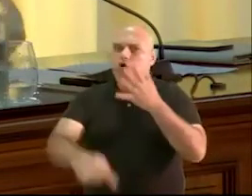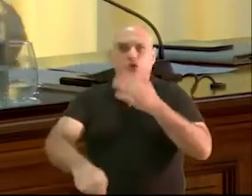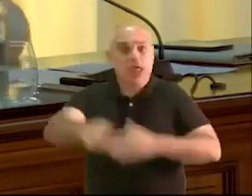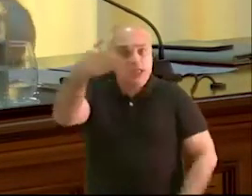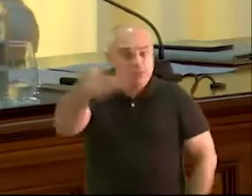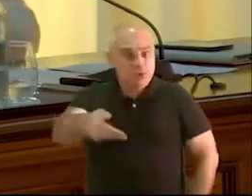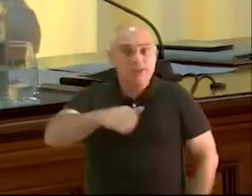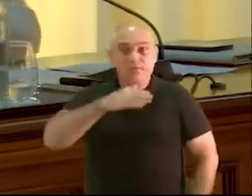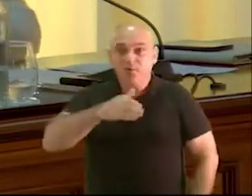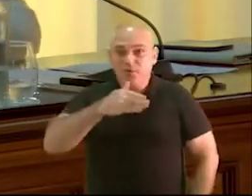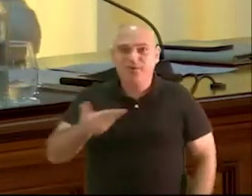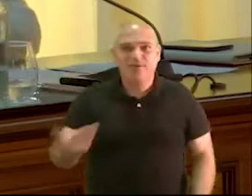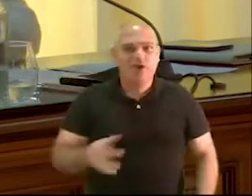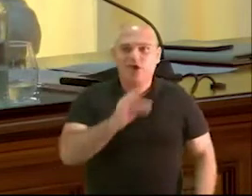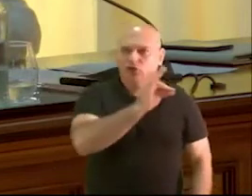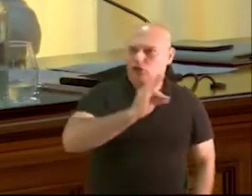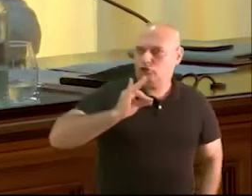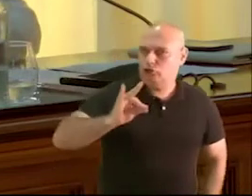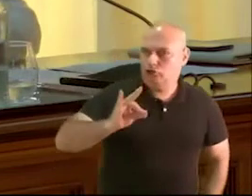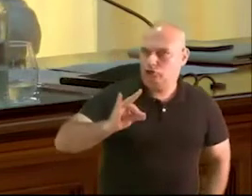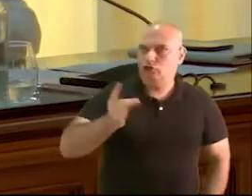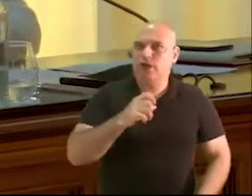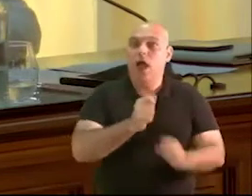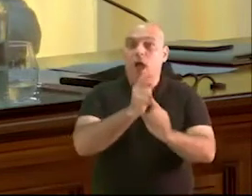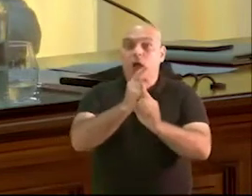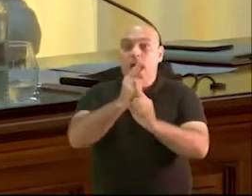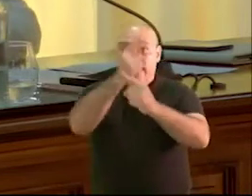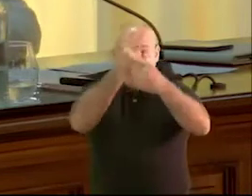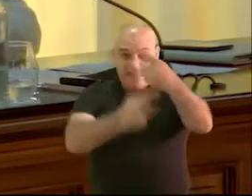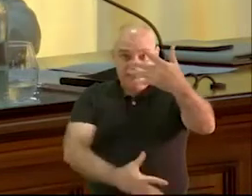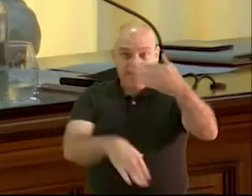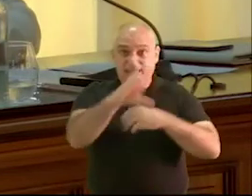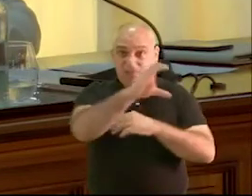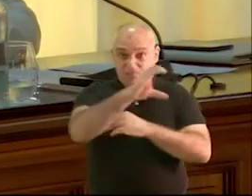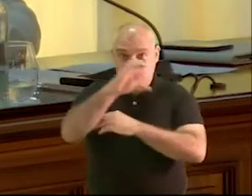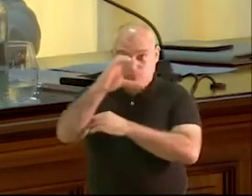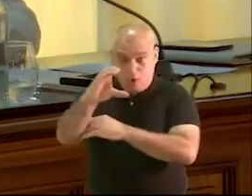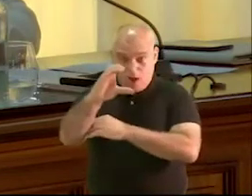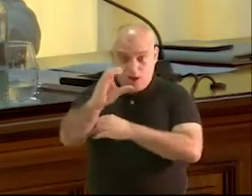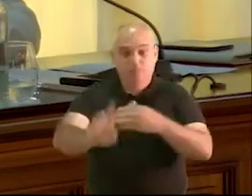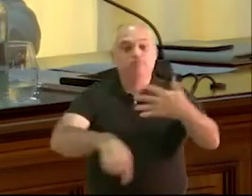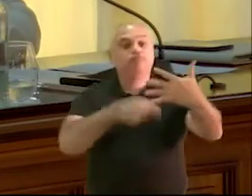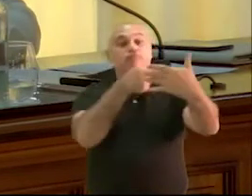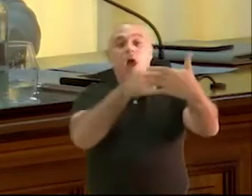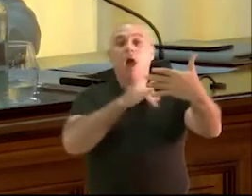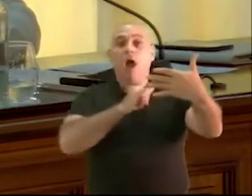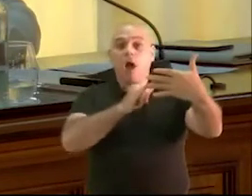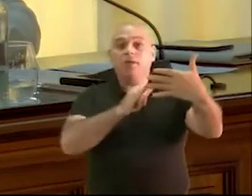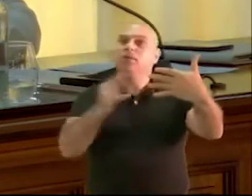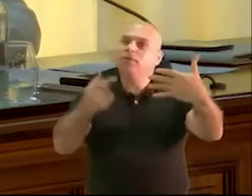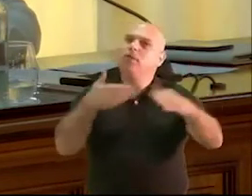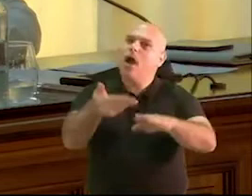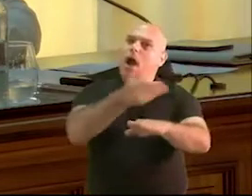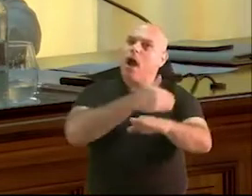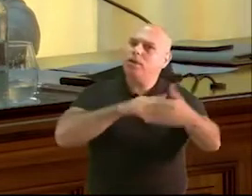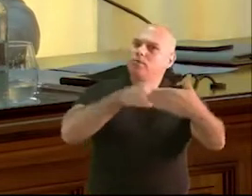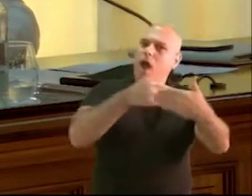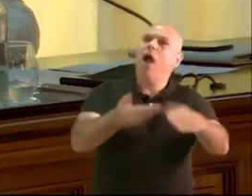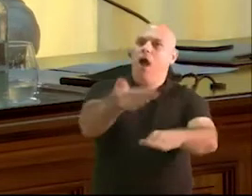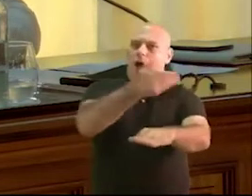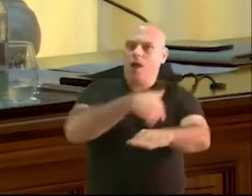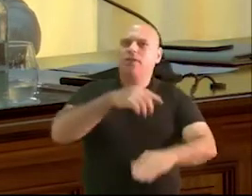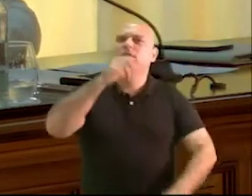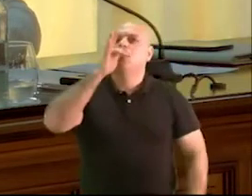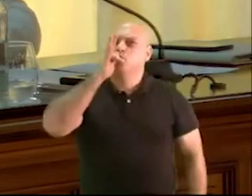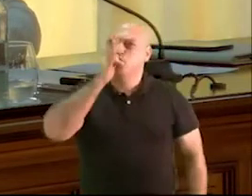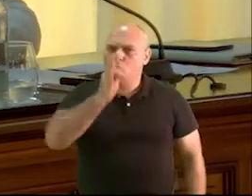don Juan Manuel Ceosa Rodríguez fue en las listas electorales de coalición canaria Partido Nacionalista Canario y para ello se comprometió a una serie de